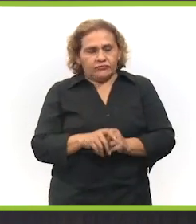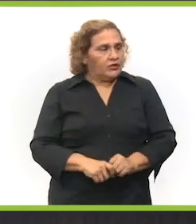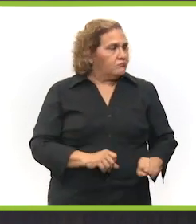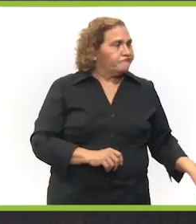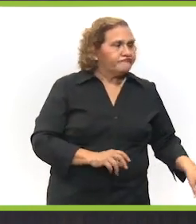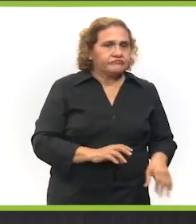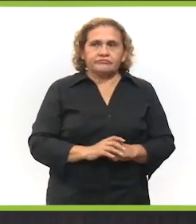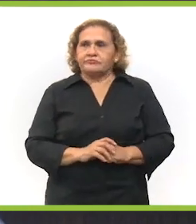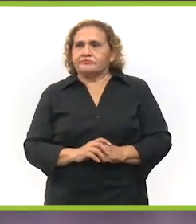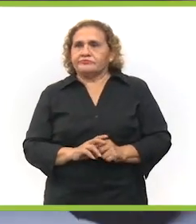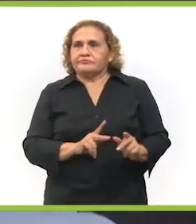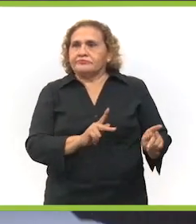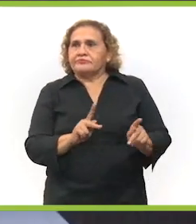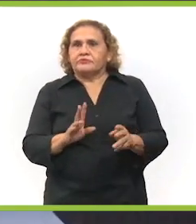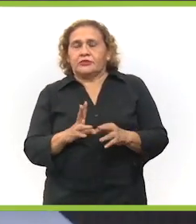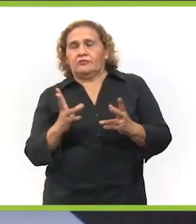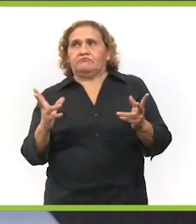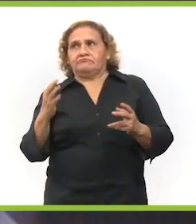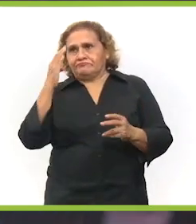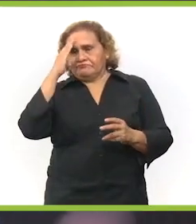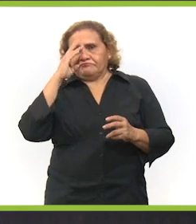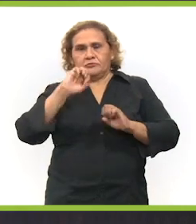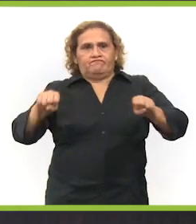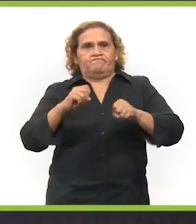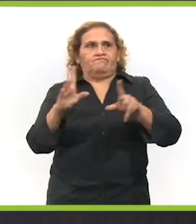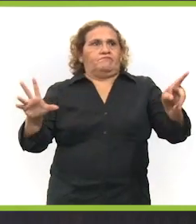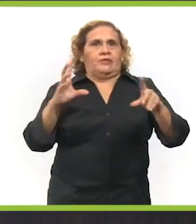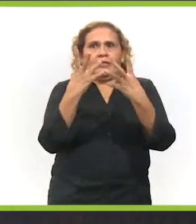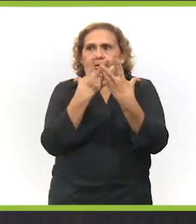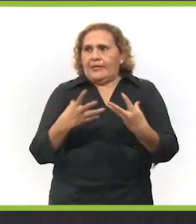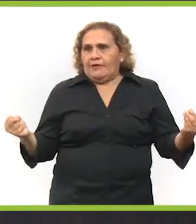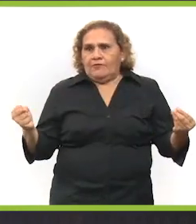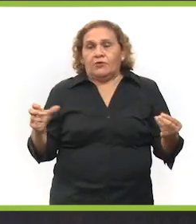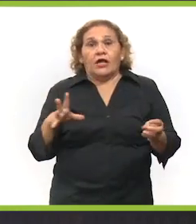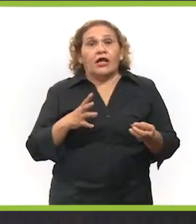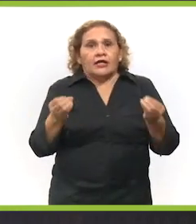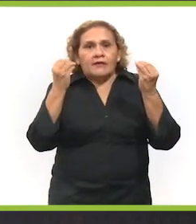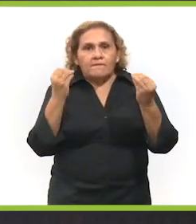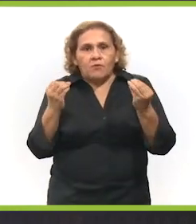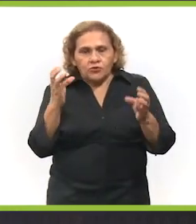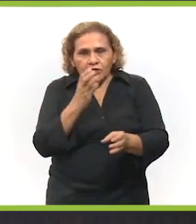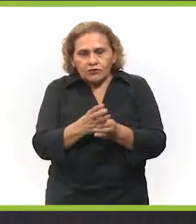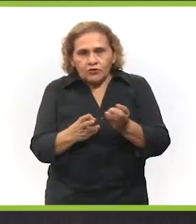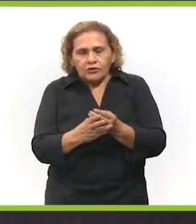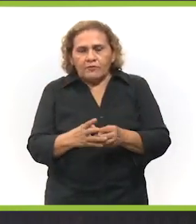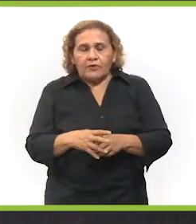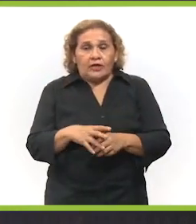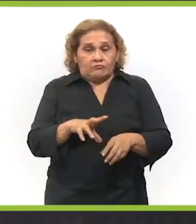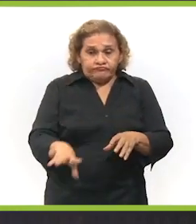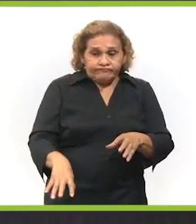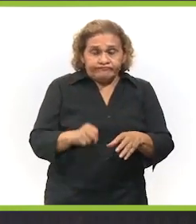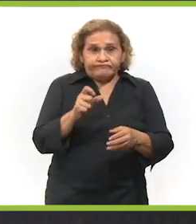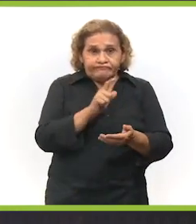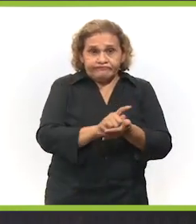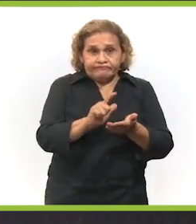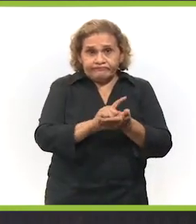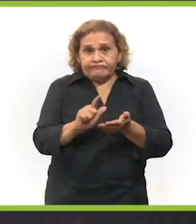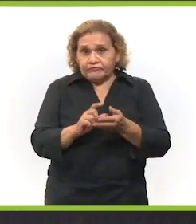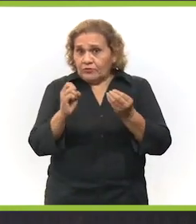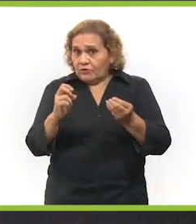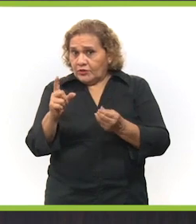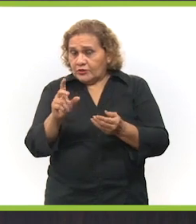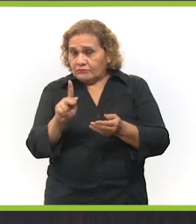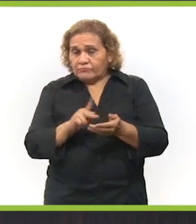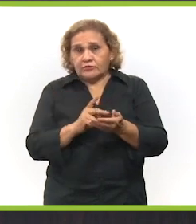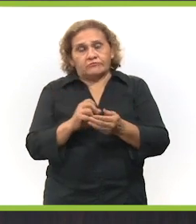desafortunadamente agarra la basura y la deja en la playa y piensa que por obra y arte de magia se va a recoger. Hay que hacer muchos operativos para recoger